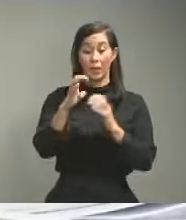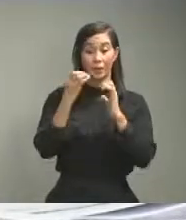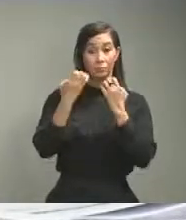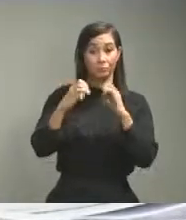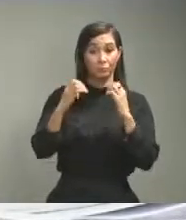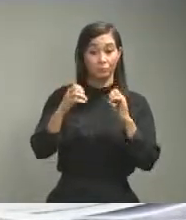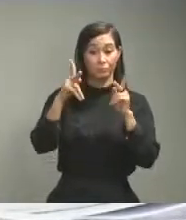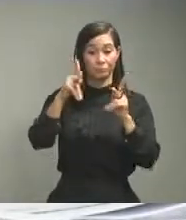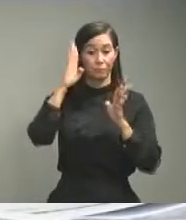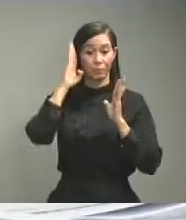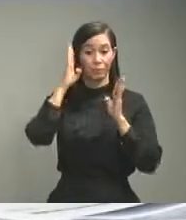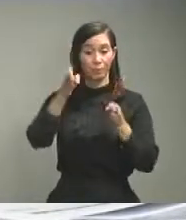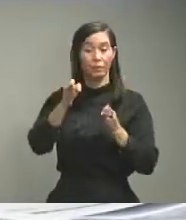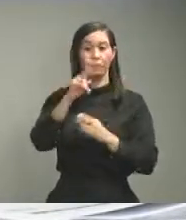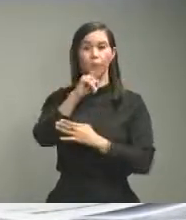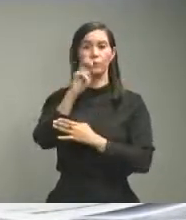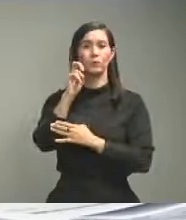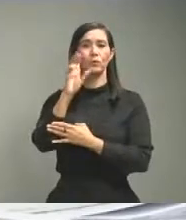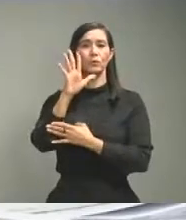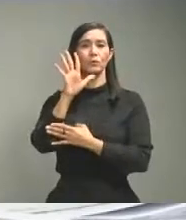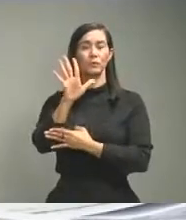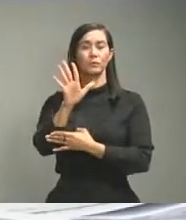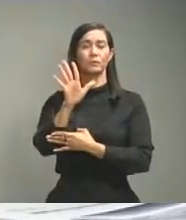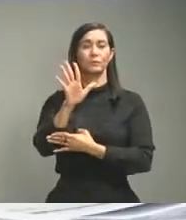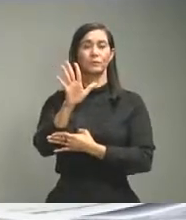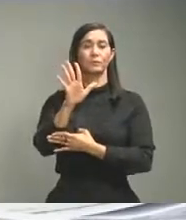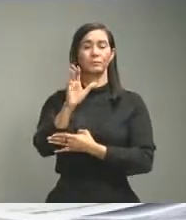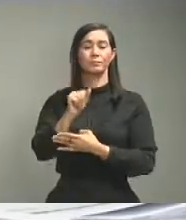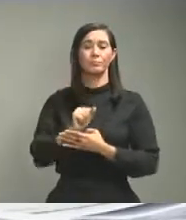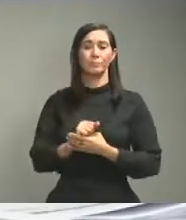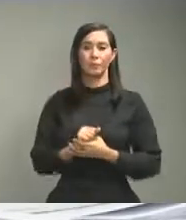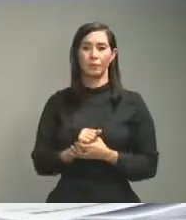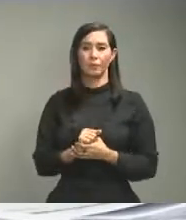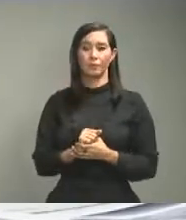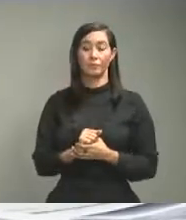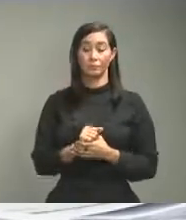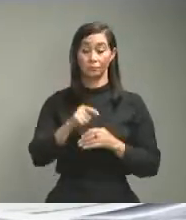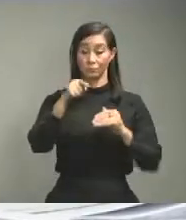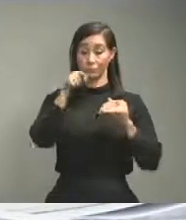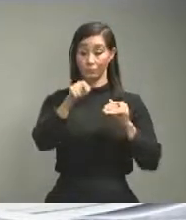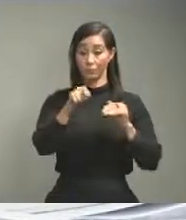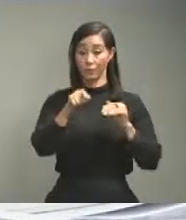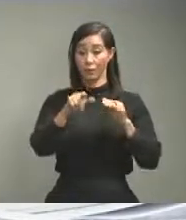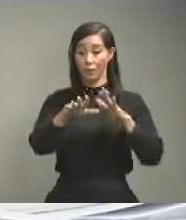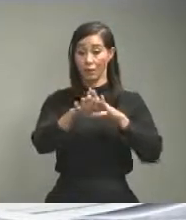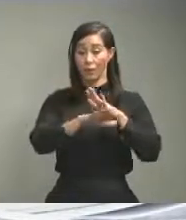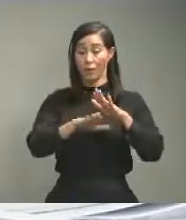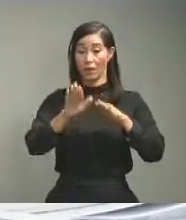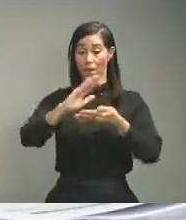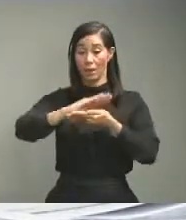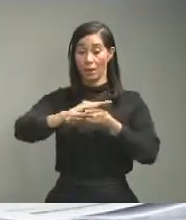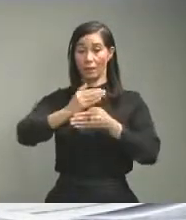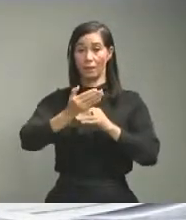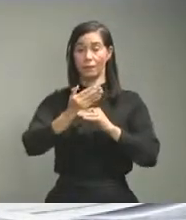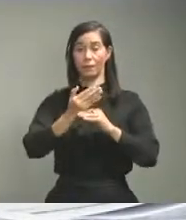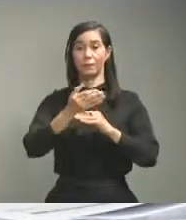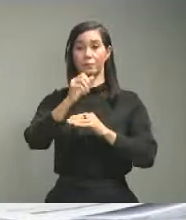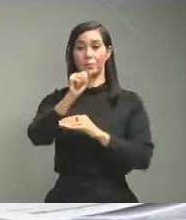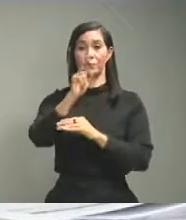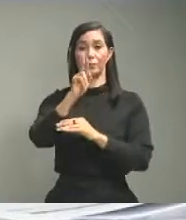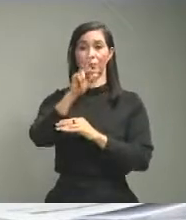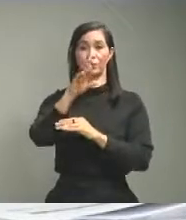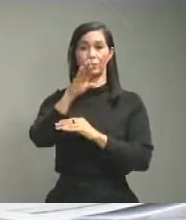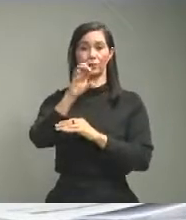fueron 205. La Plataforma Aurora continúa ascendiendo el número de